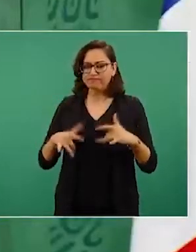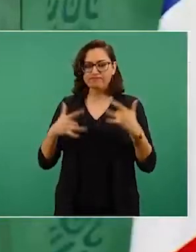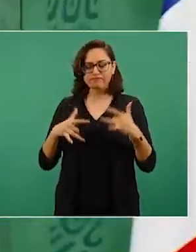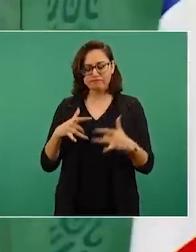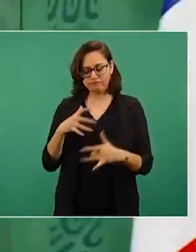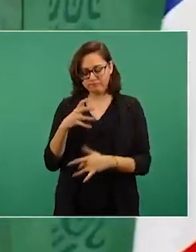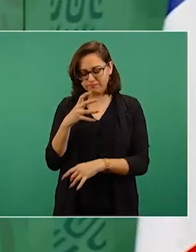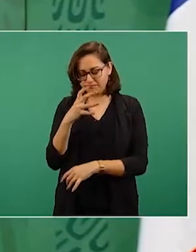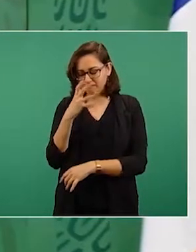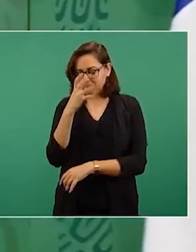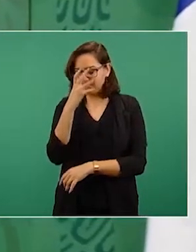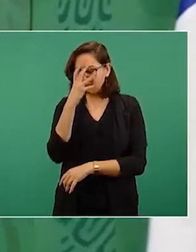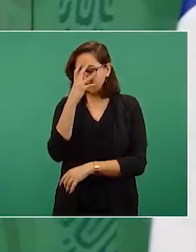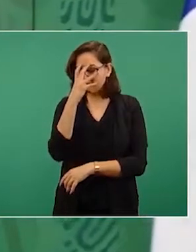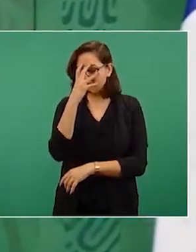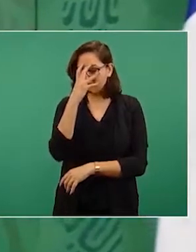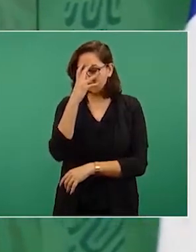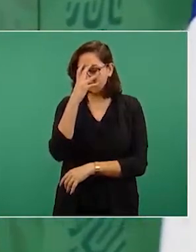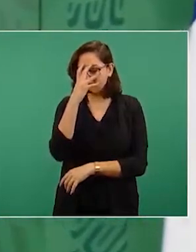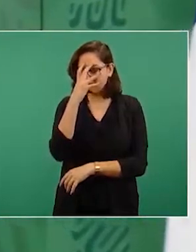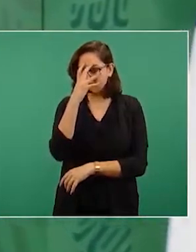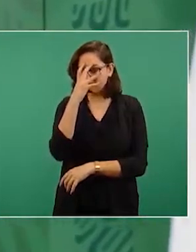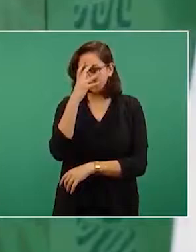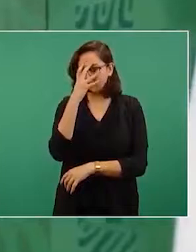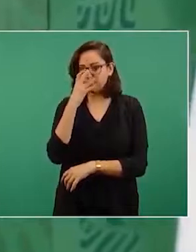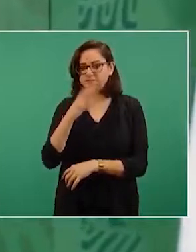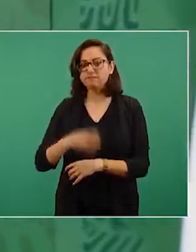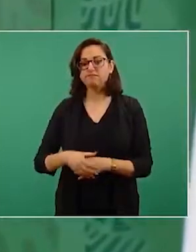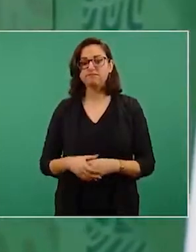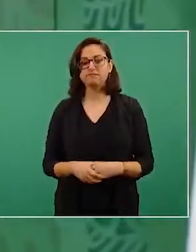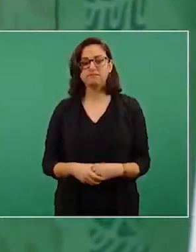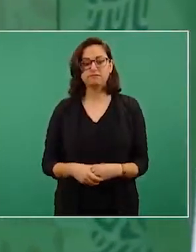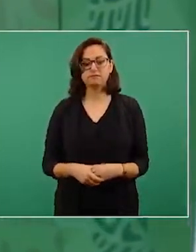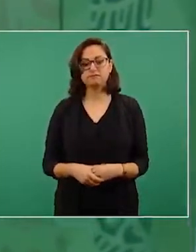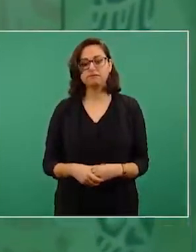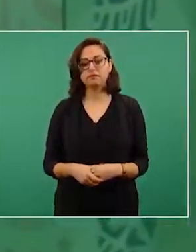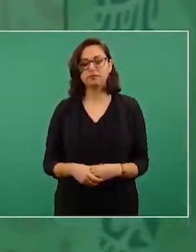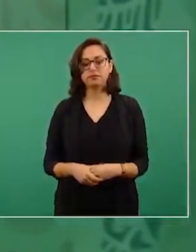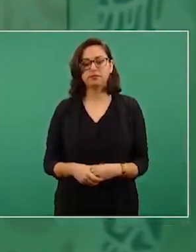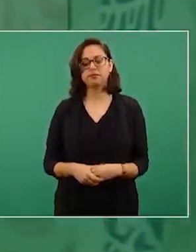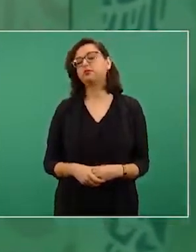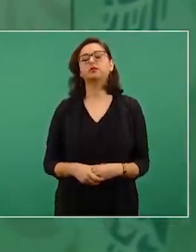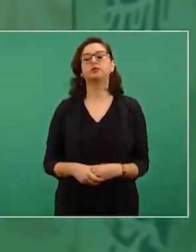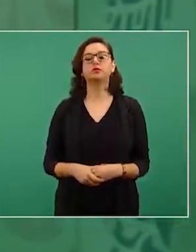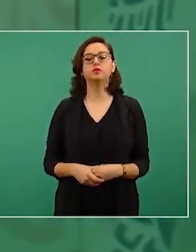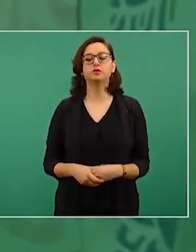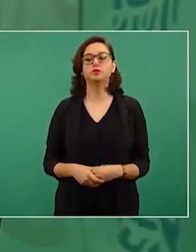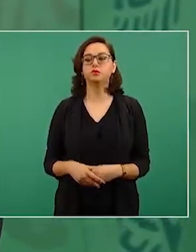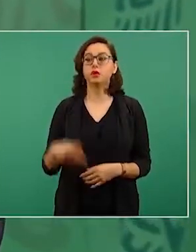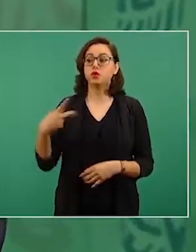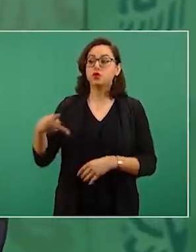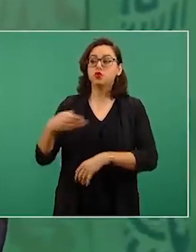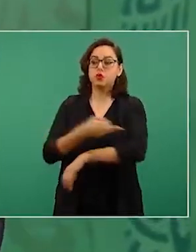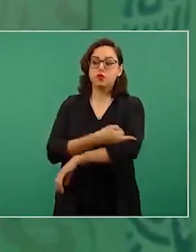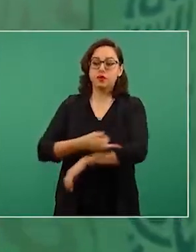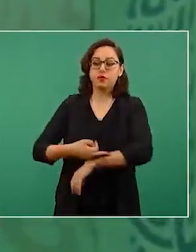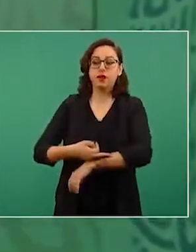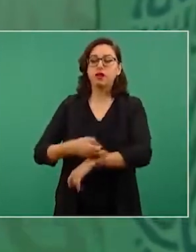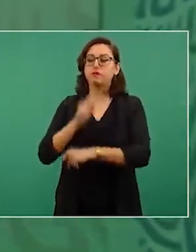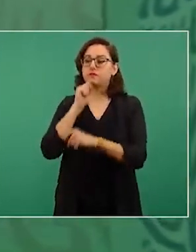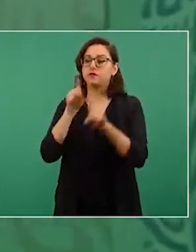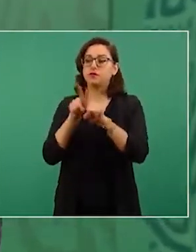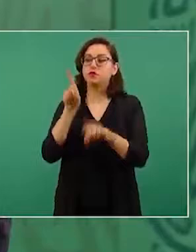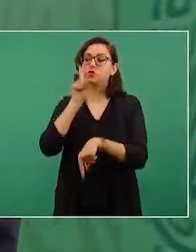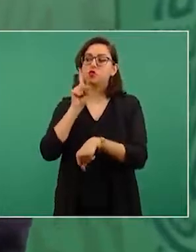decir a sus familiares, a las mujeres salvadoreñas, mexicanas,